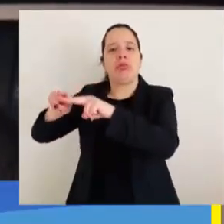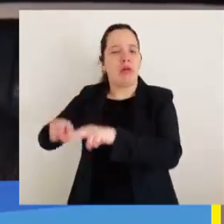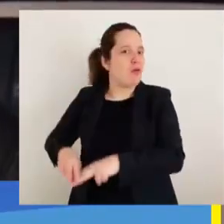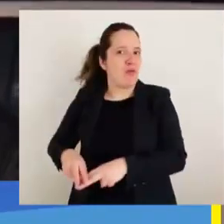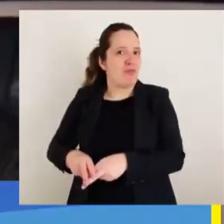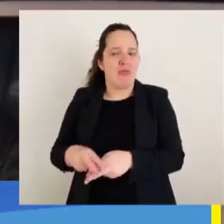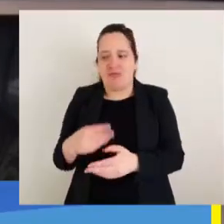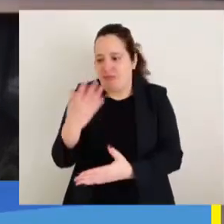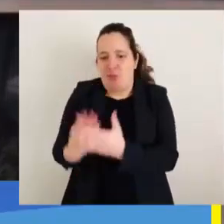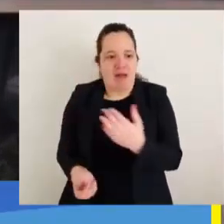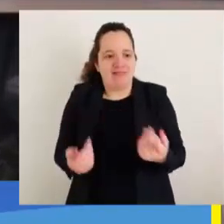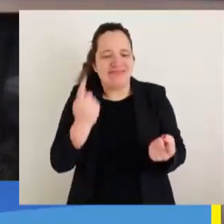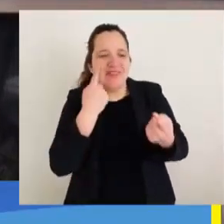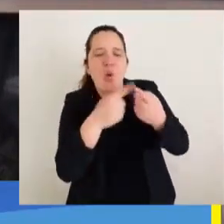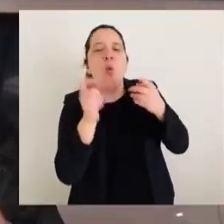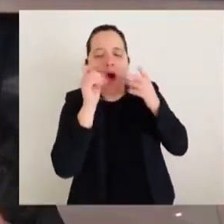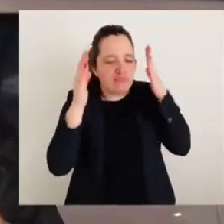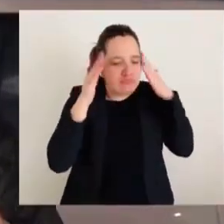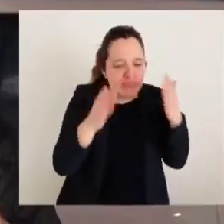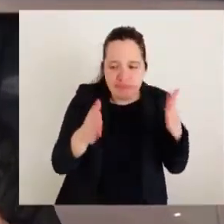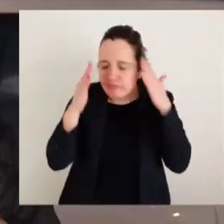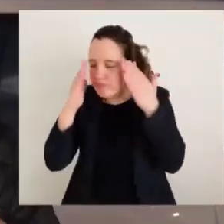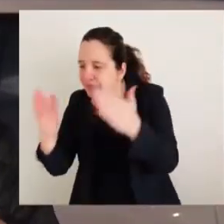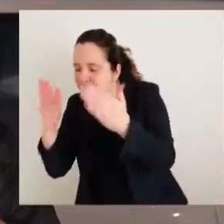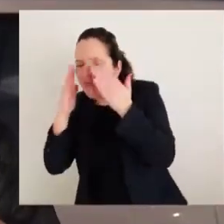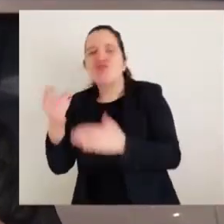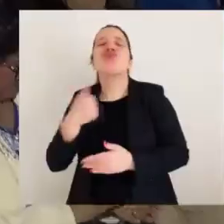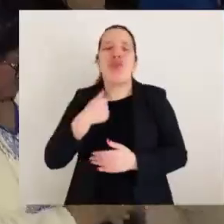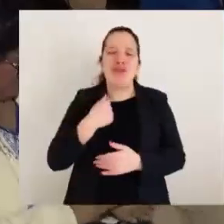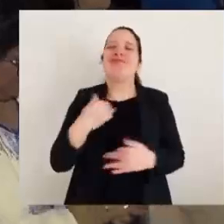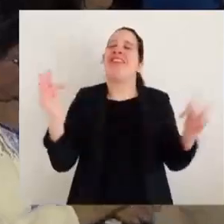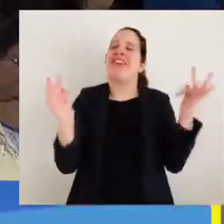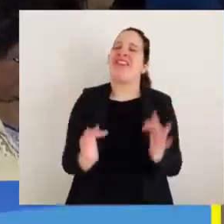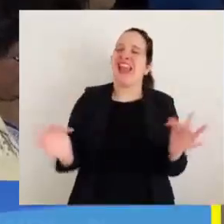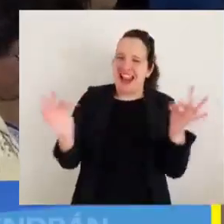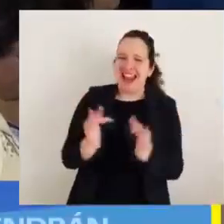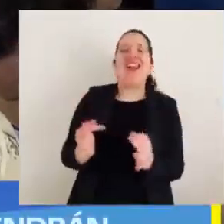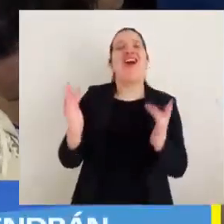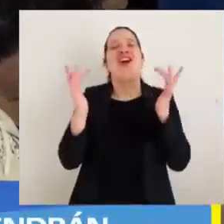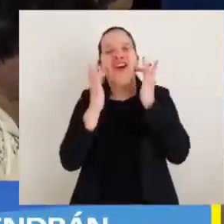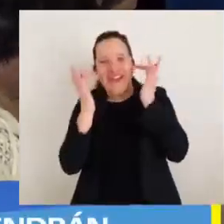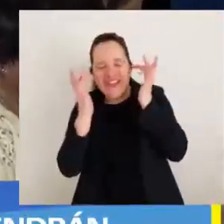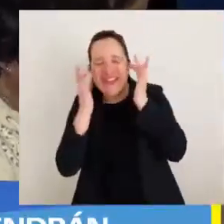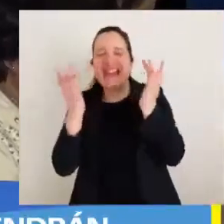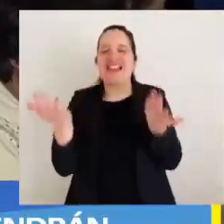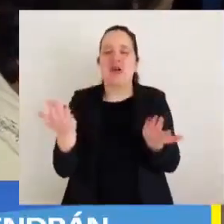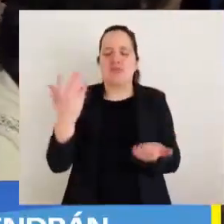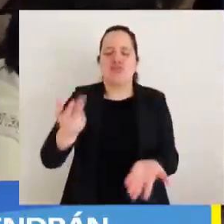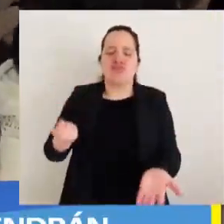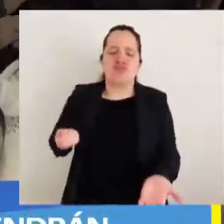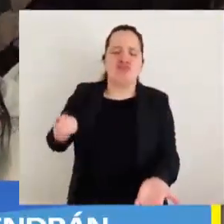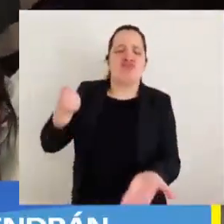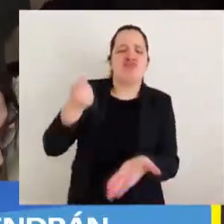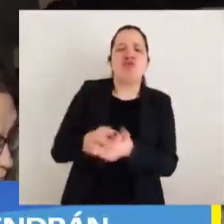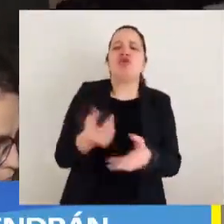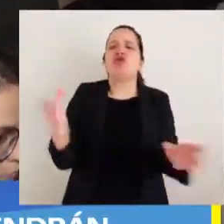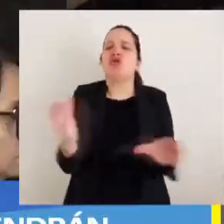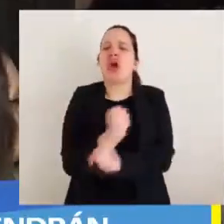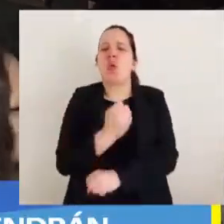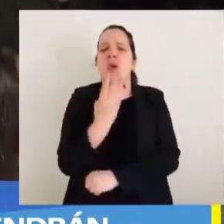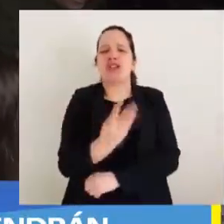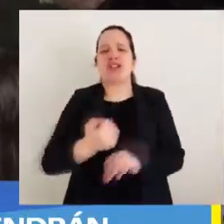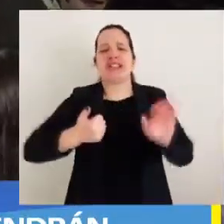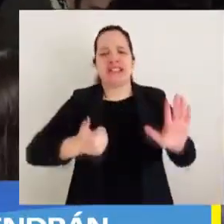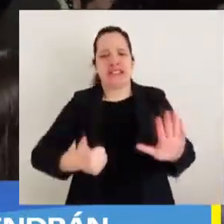proyectos que íbamos a priorizar con la comunidad. Así que muy felices, muy contentos. Estos proyectos implican una inversión de 466